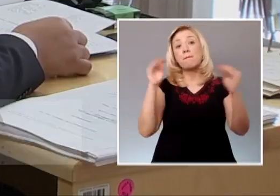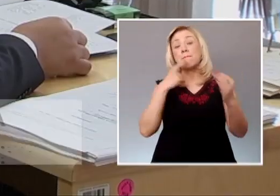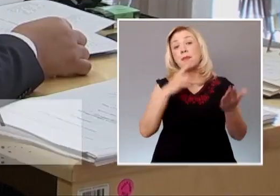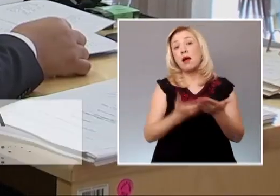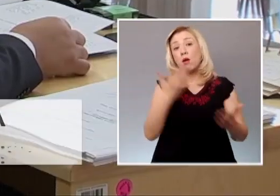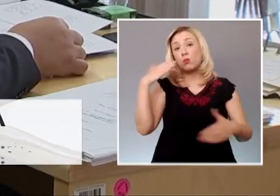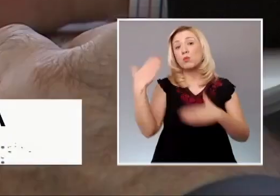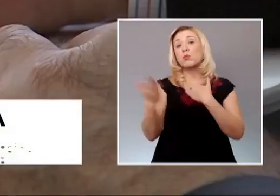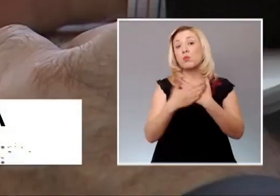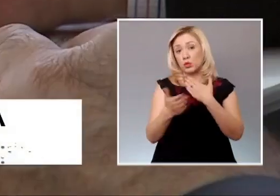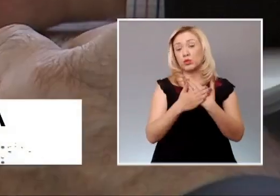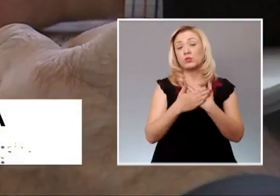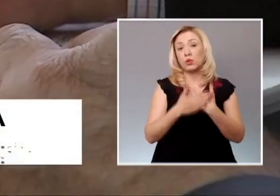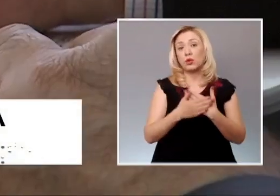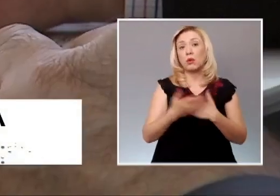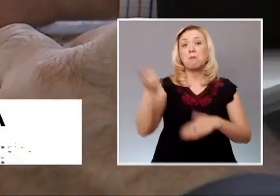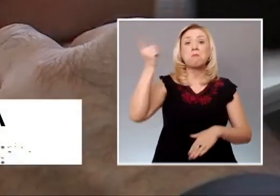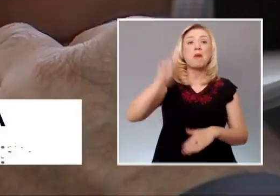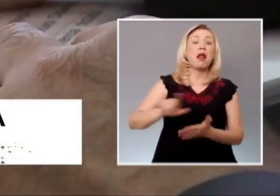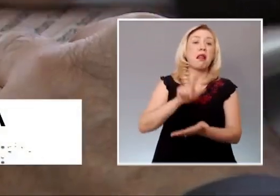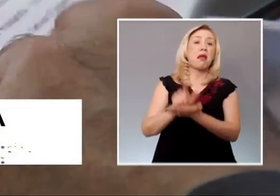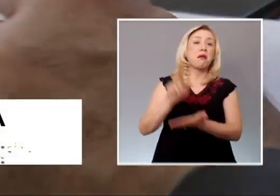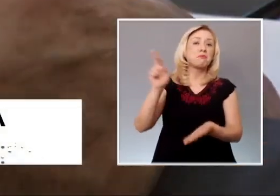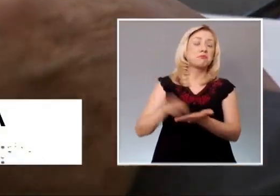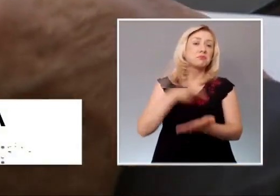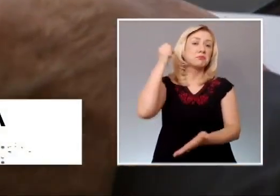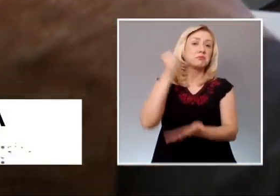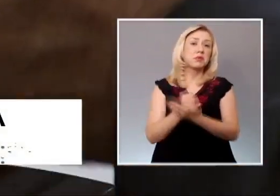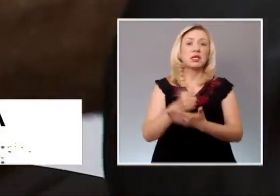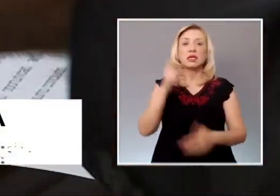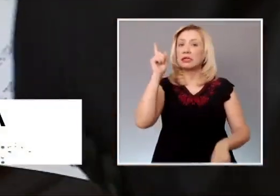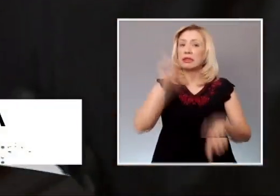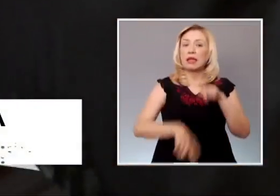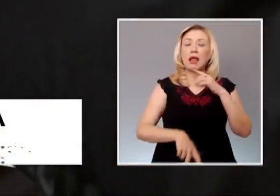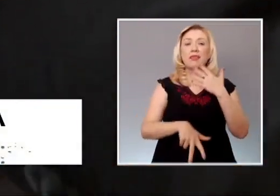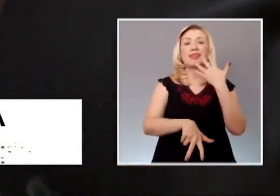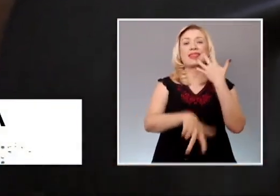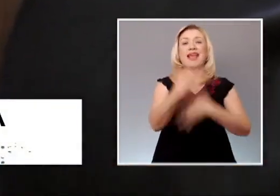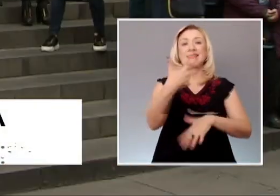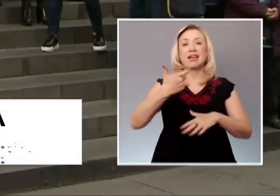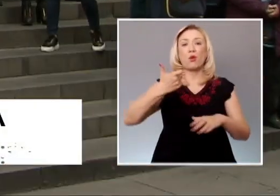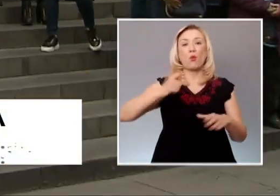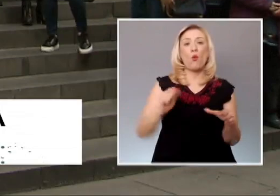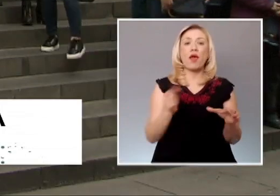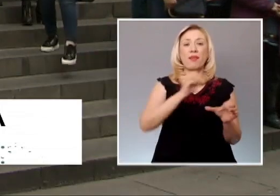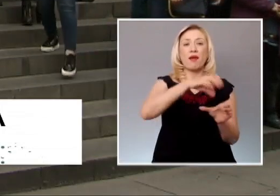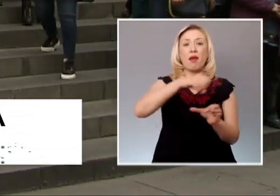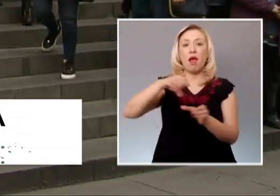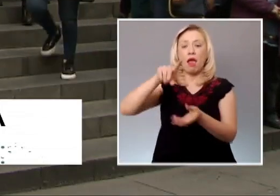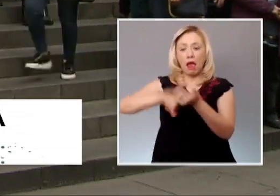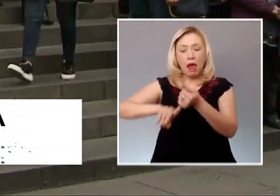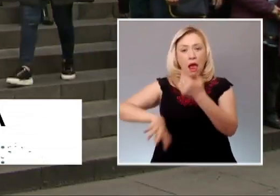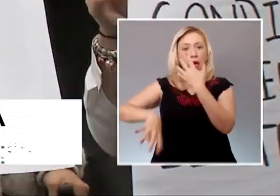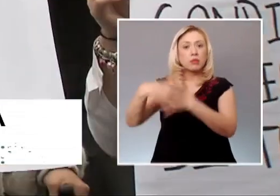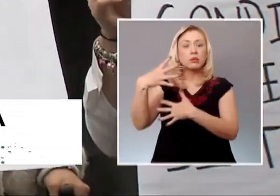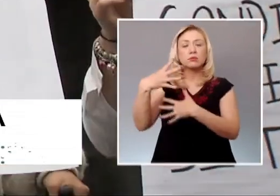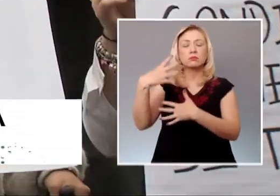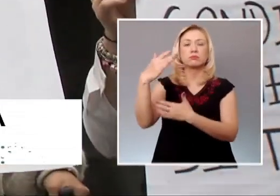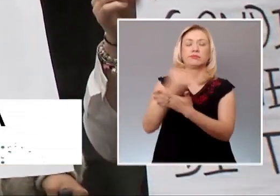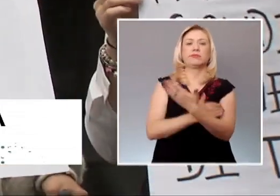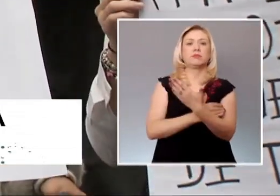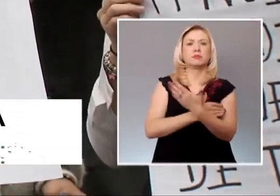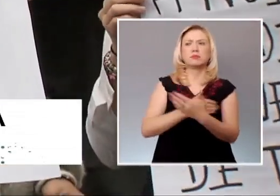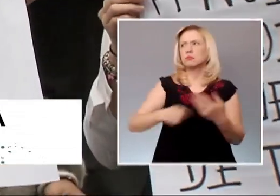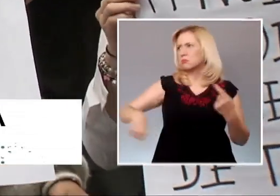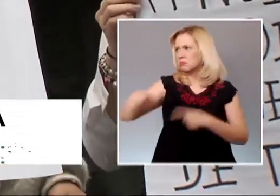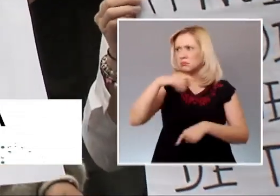decreto que extingue 13 de 14 fideicomisos del Poder Judicial Federal se pondrá a disposición de todos los que se quieran sumar a él